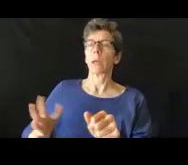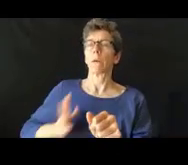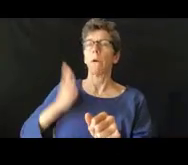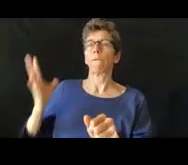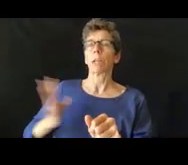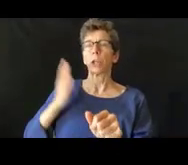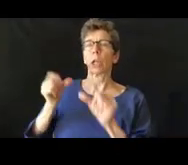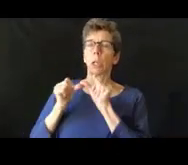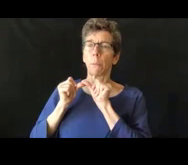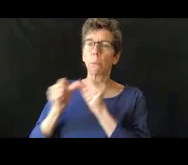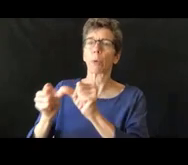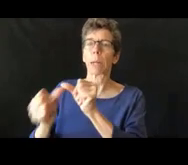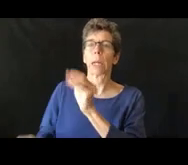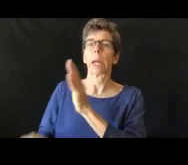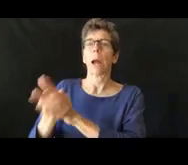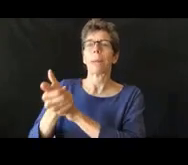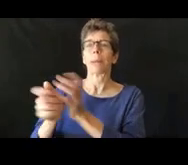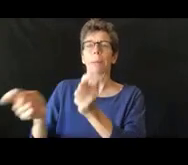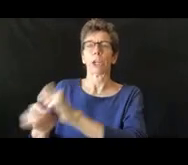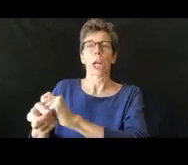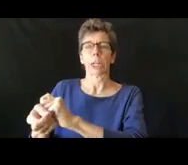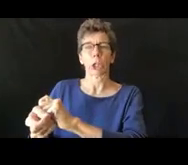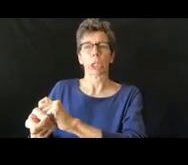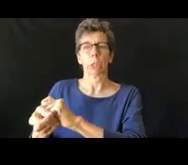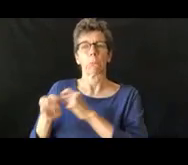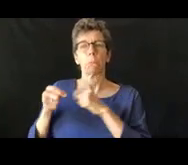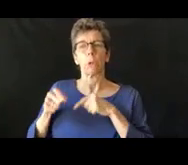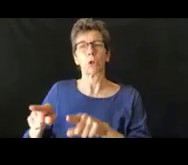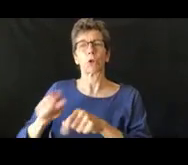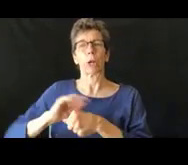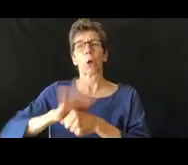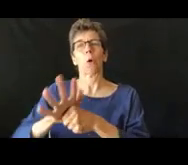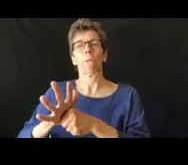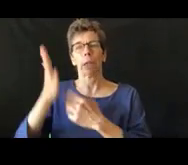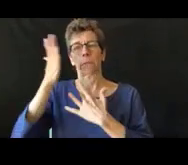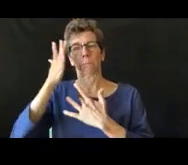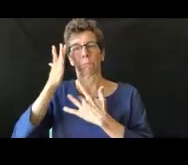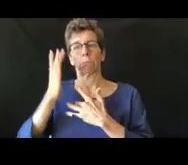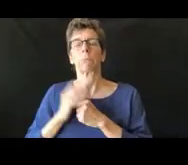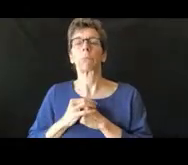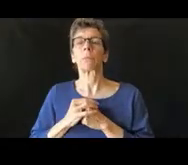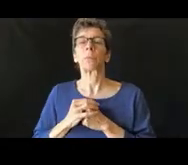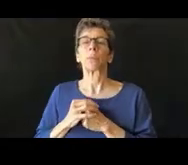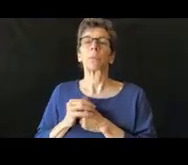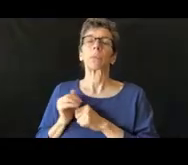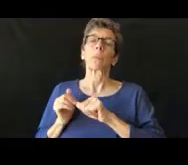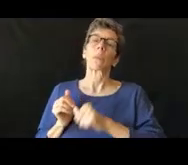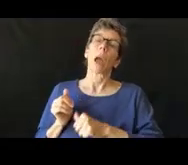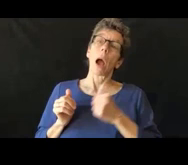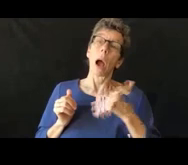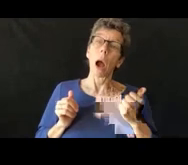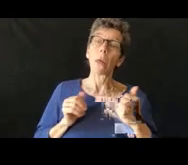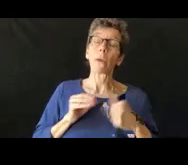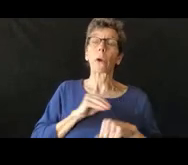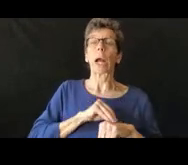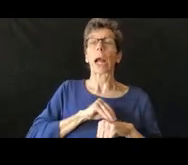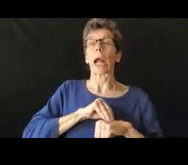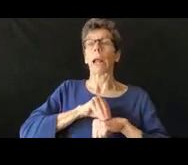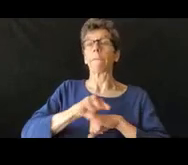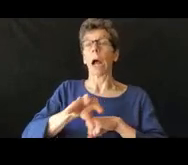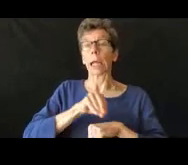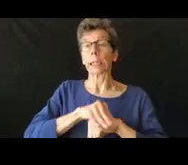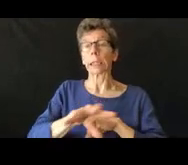al IEP y la otra cosa el otro consejo y creo que Andrea lo cubrió son las